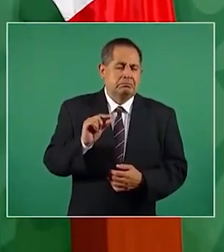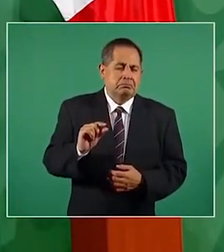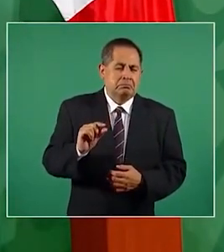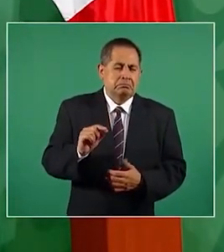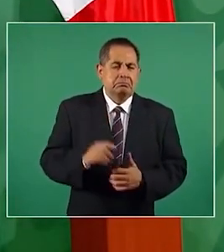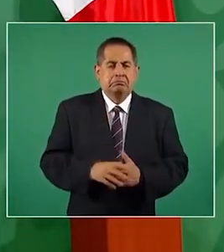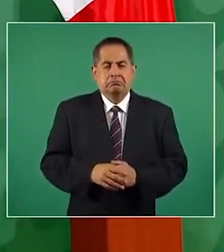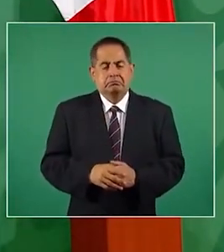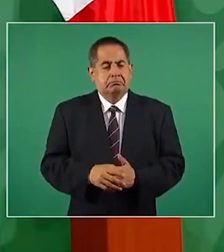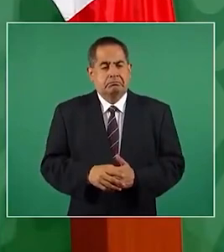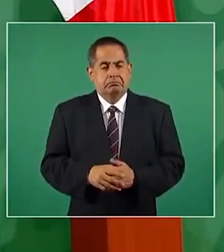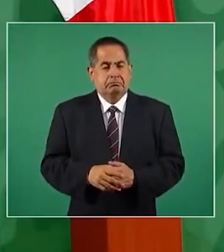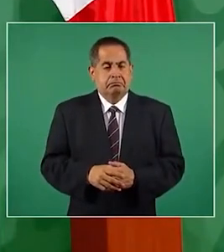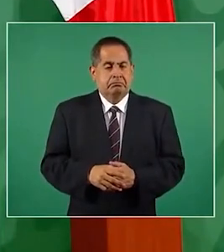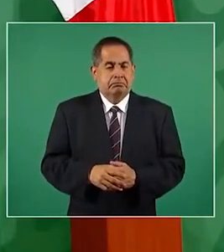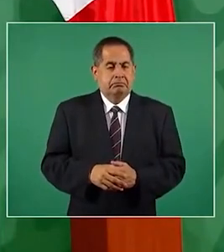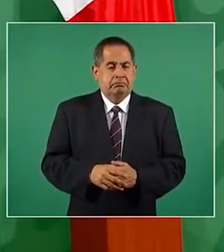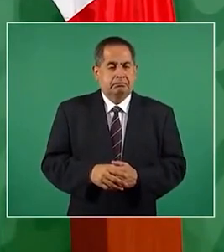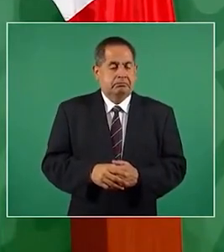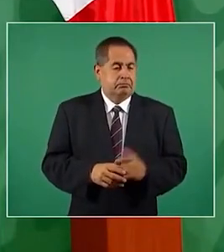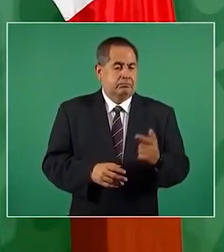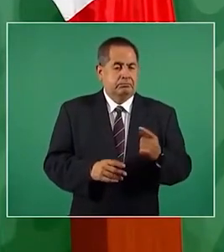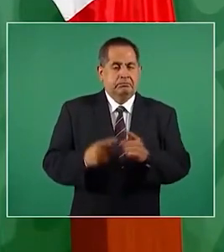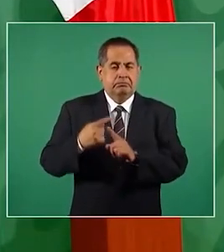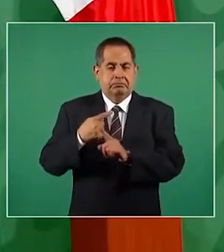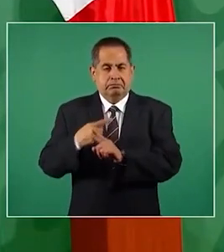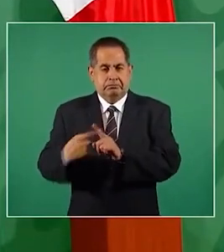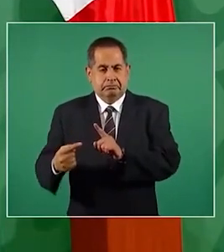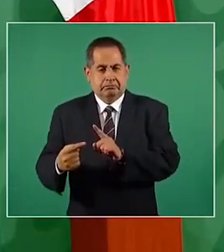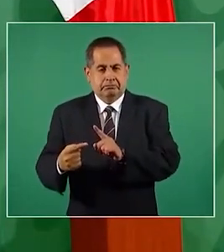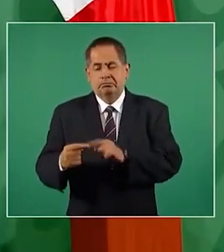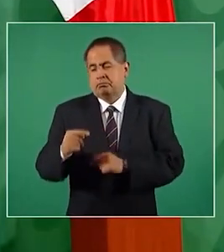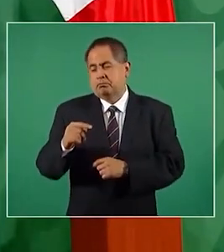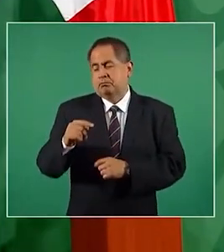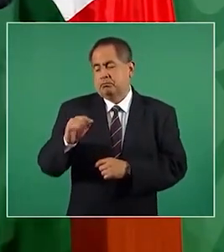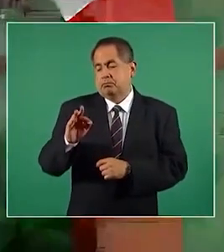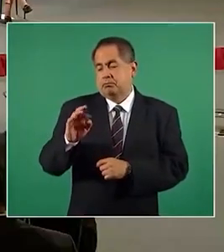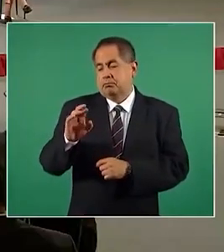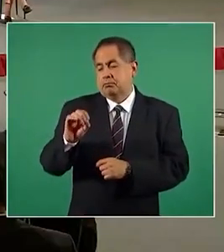es la mitad de lo que recibió el universal